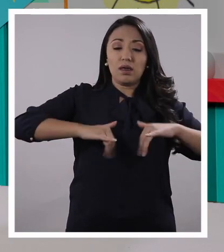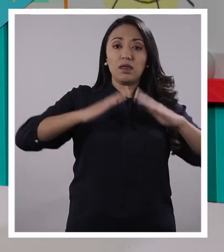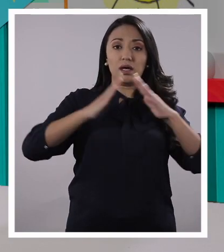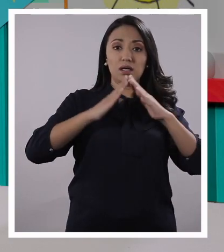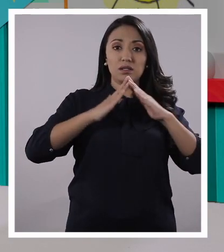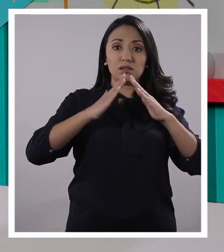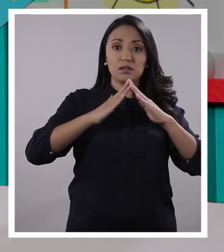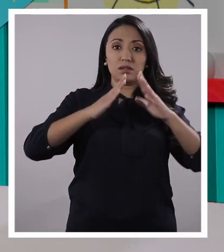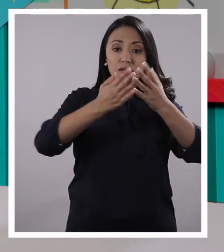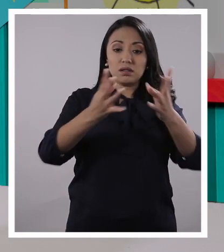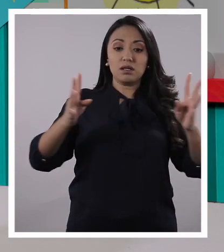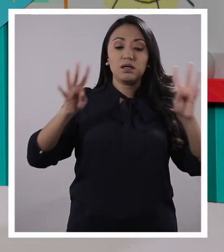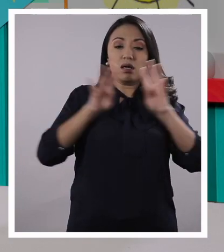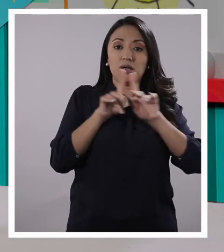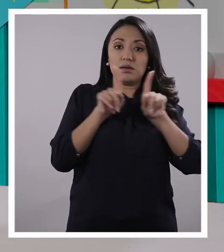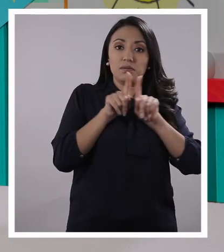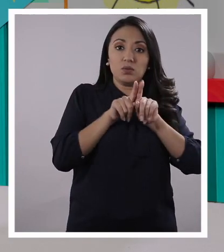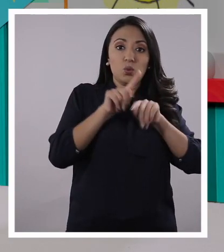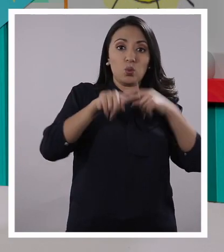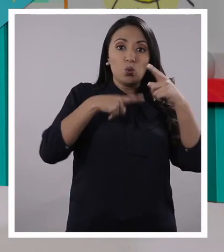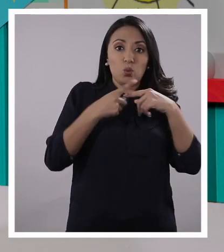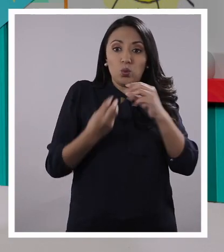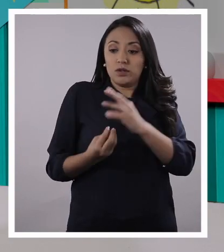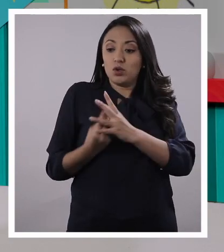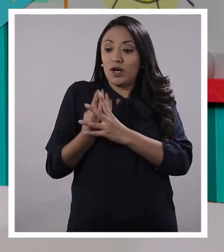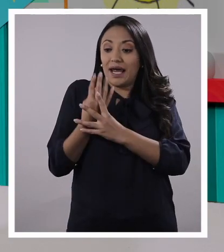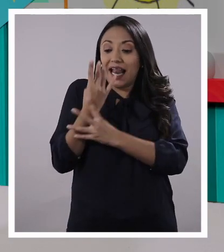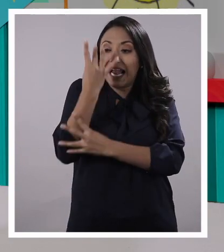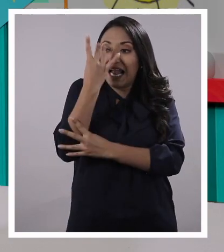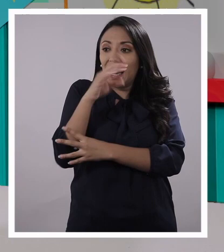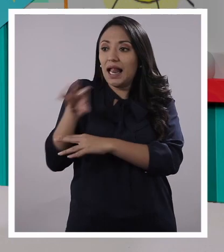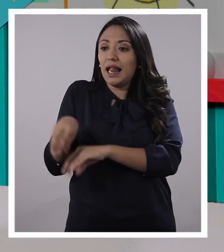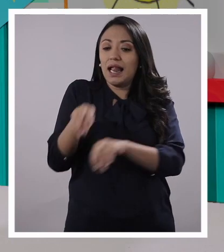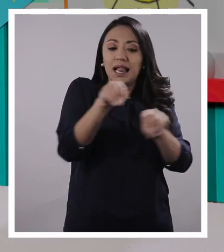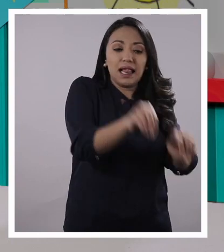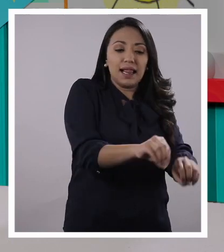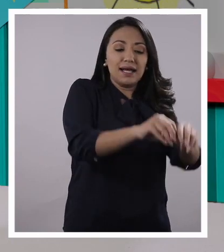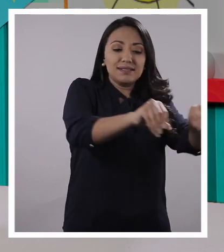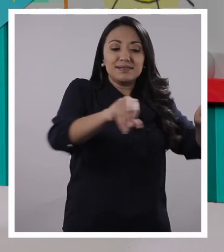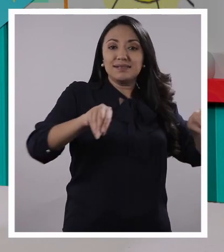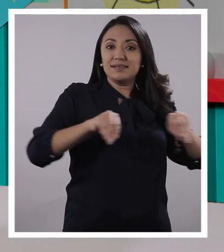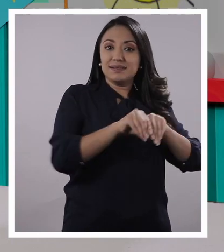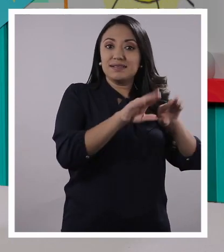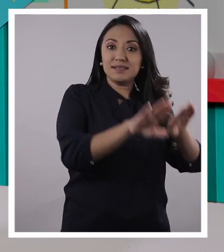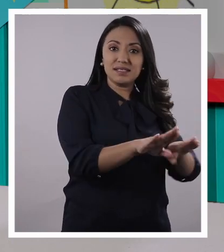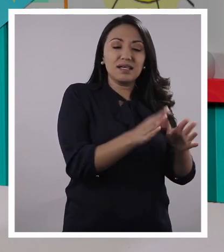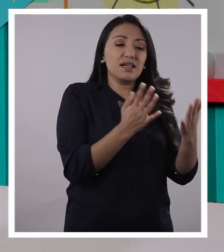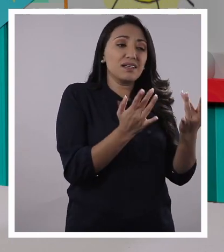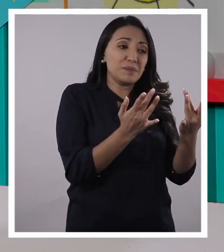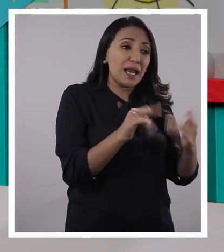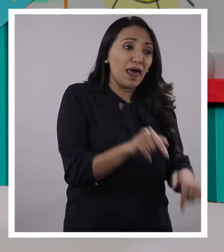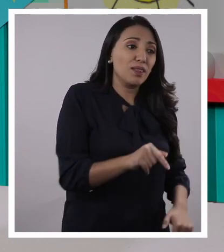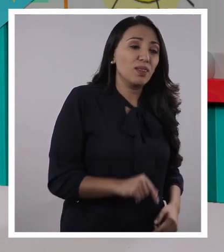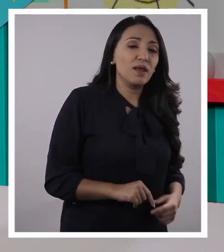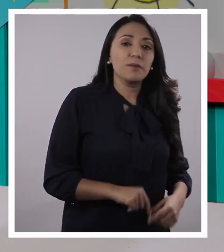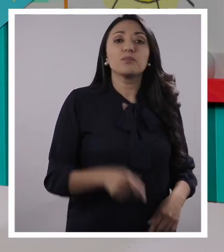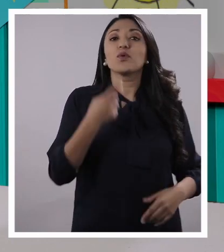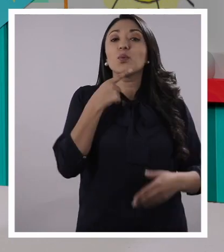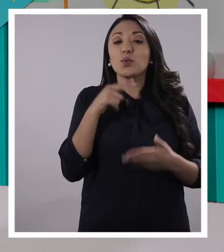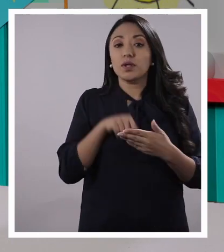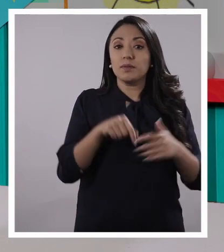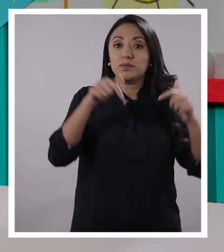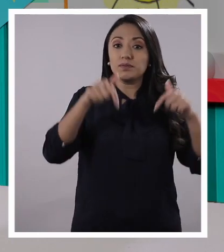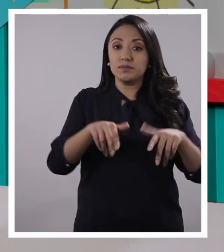hicimos en casa igual con vasitos y cuando crezcan nos vamos a transplantar. ¡Ja, ja, ja! Así como estamos haciendo nosotros. Mire, por ejemplo, estas